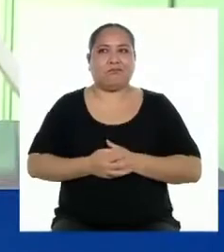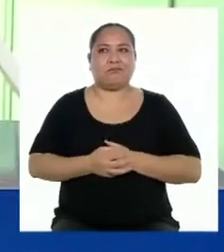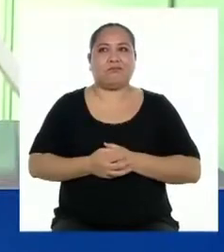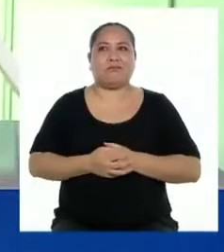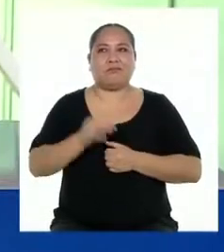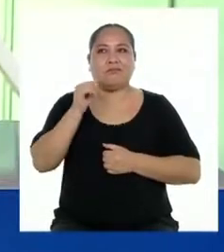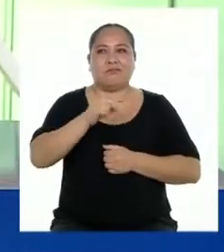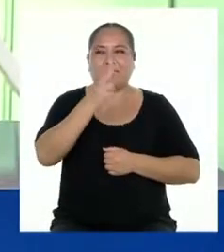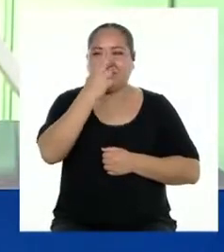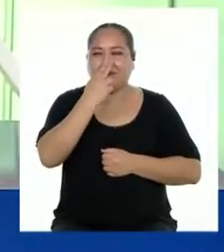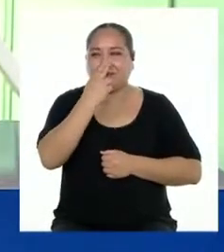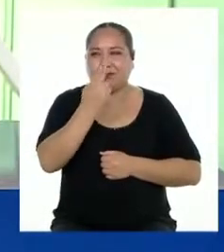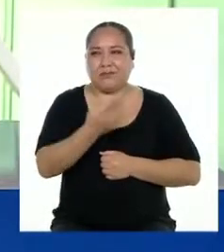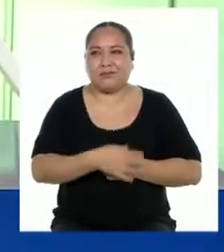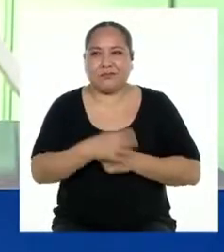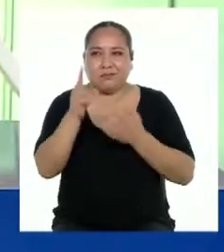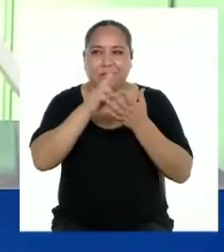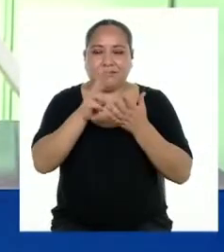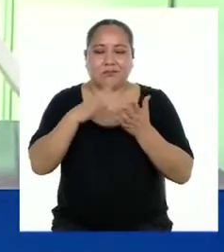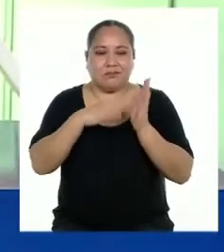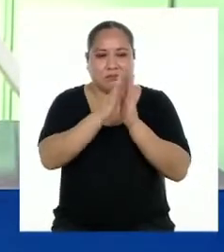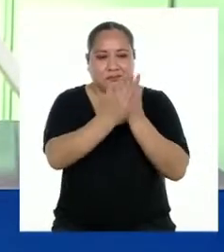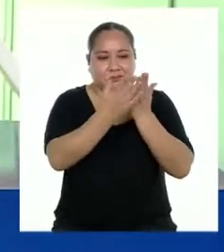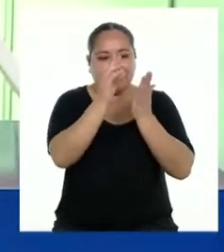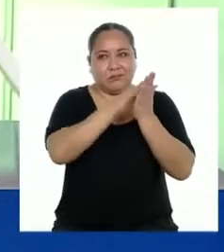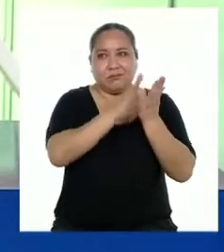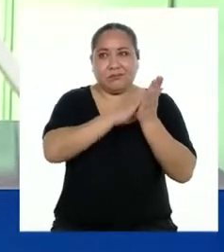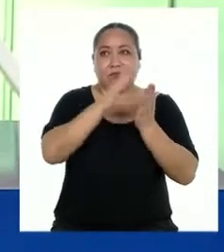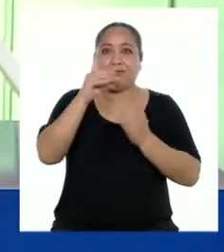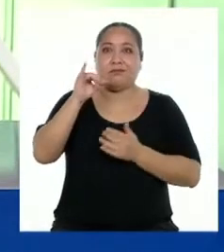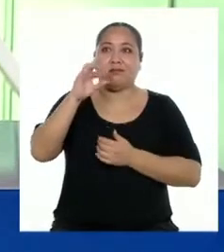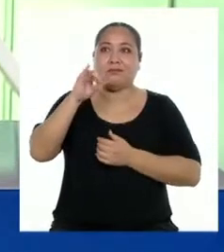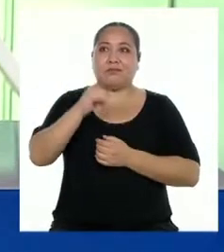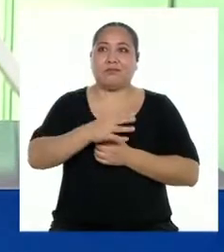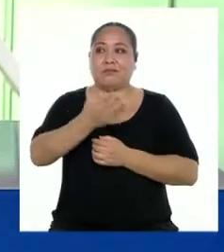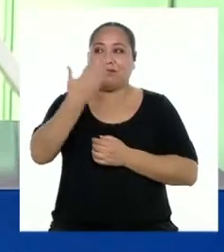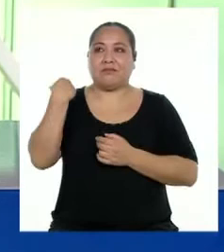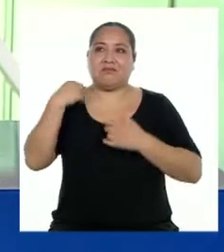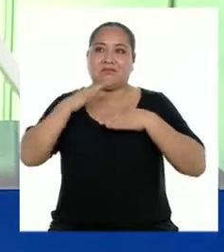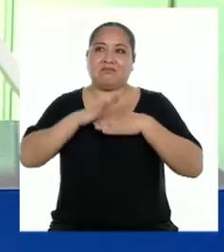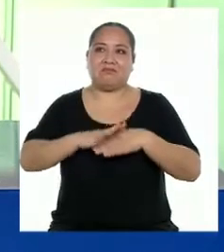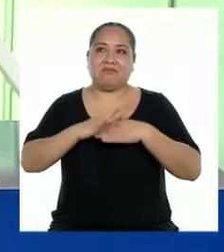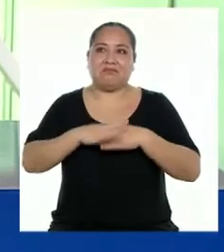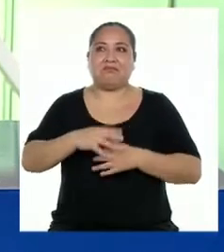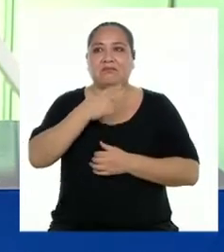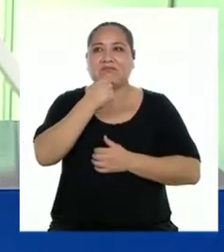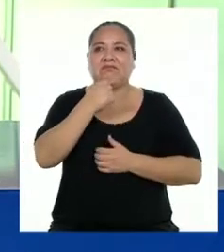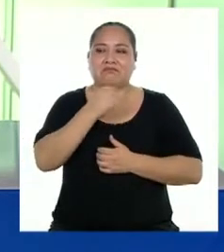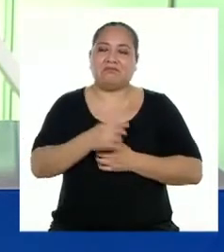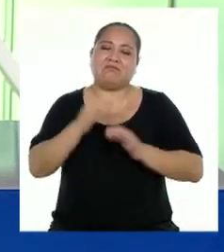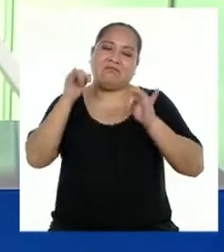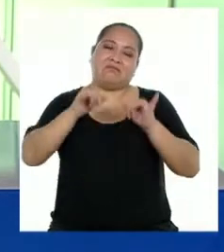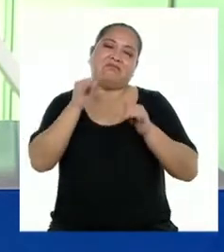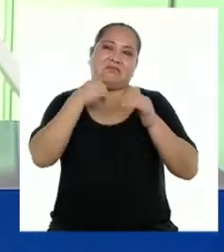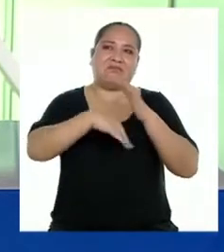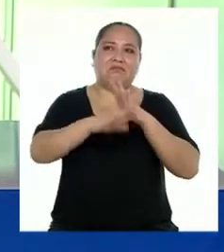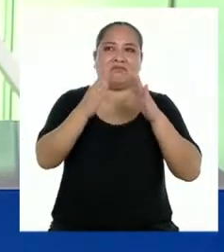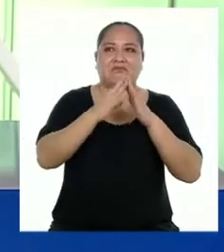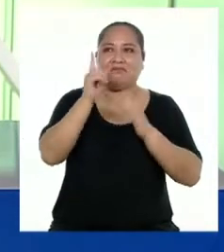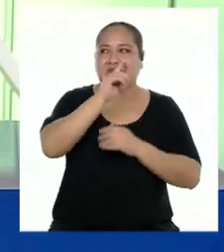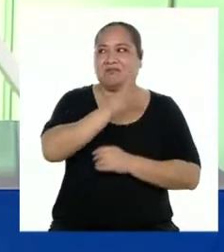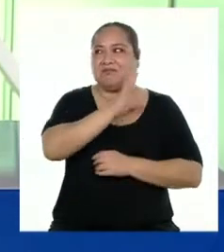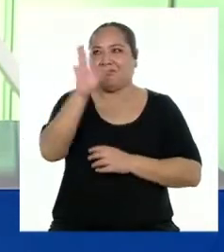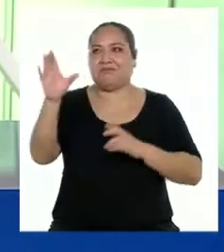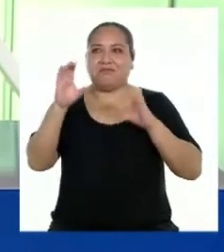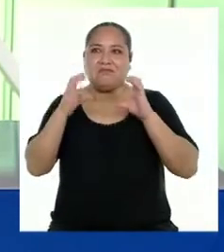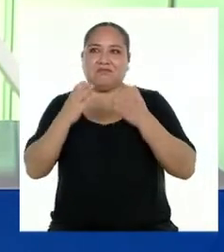Es bien curioso. Cuando leo mi diario, noto que al comienzo estaba tranquila porque me gustaba la idea de estar en casa y no tener que